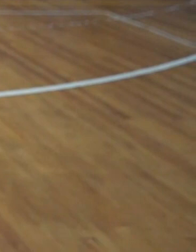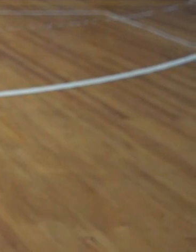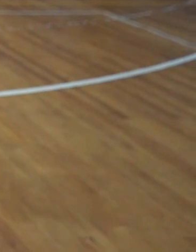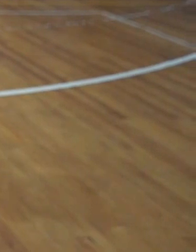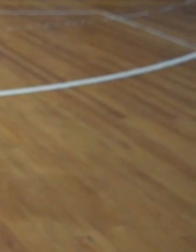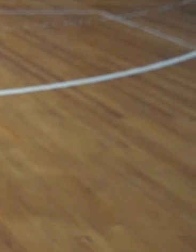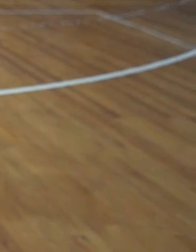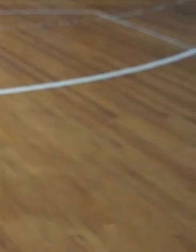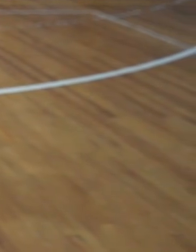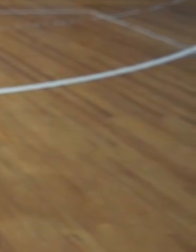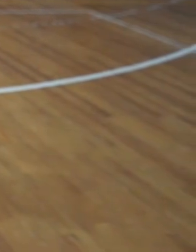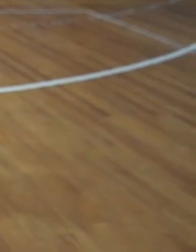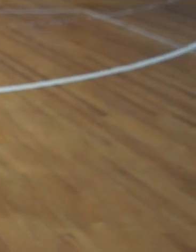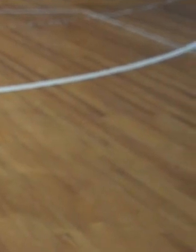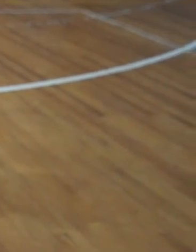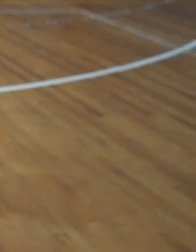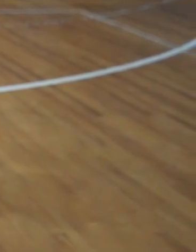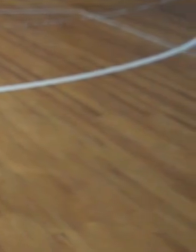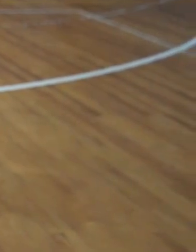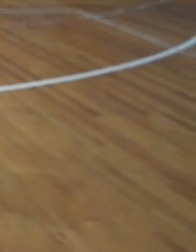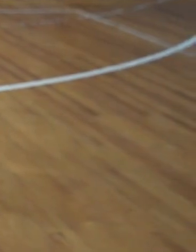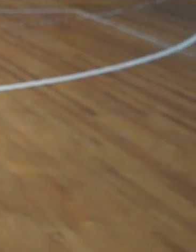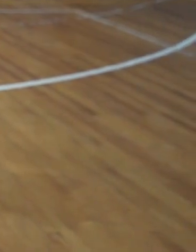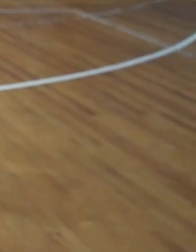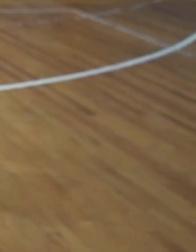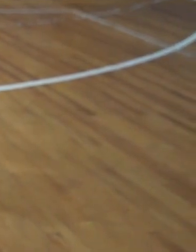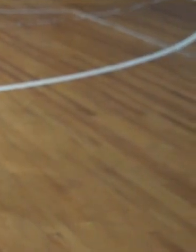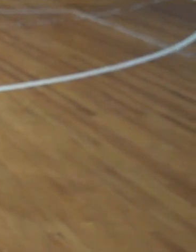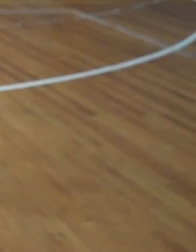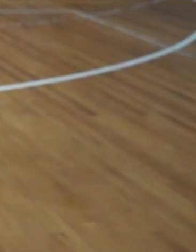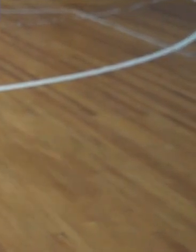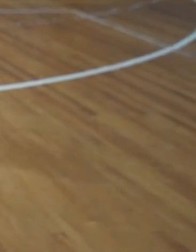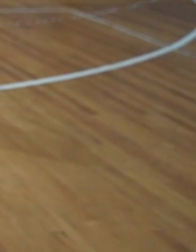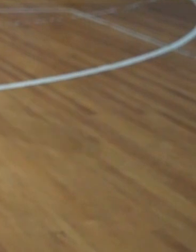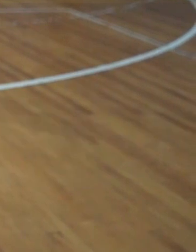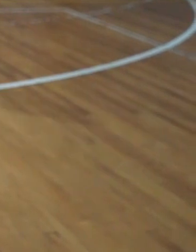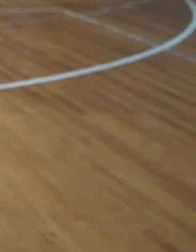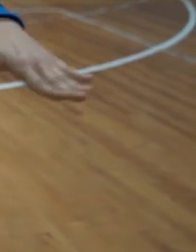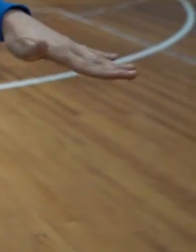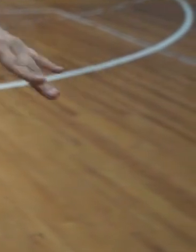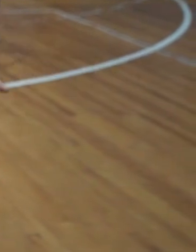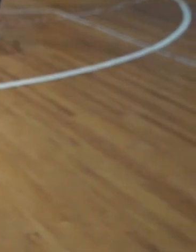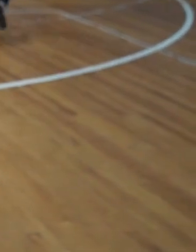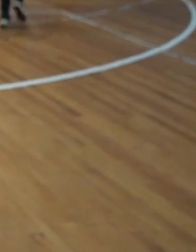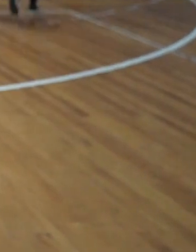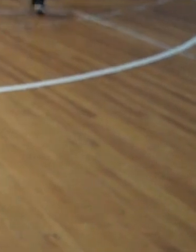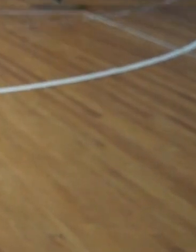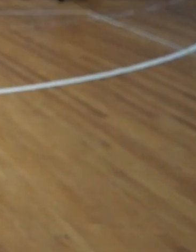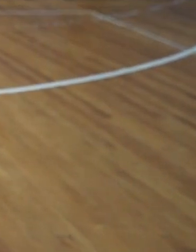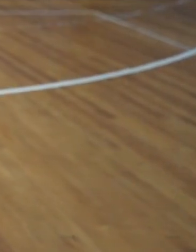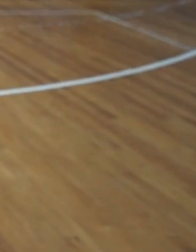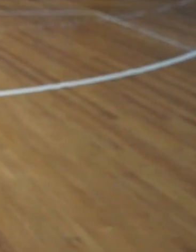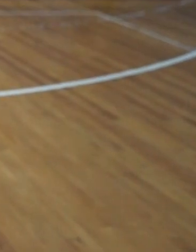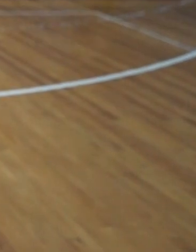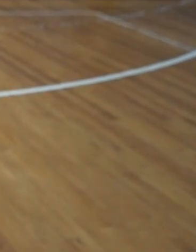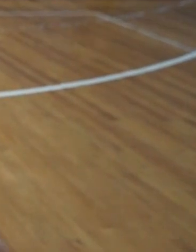con diferentes departamentos de desarrollo, de deporte, que nos ha motivado, nos ha entregado alegría tanto a los niños